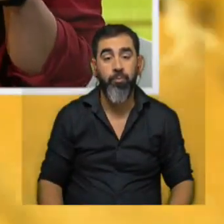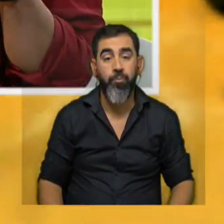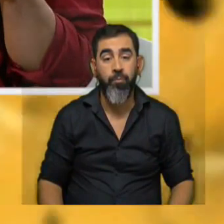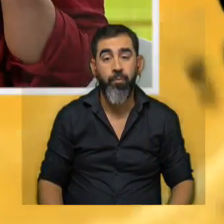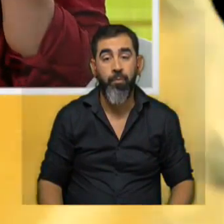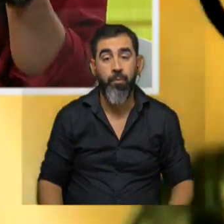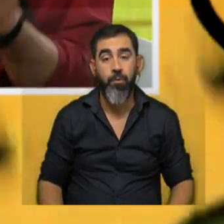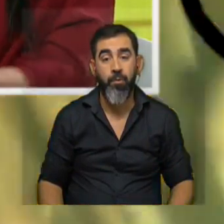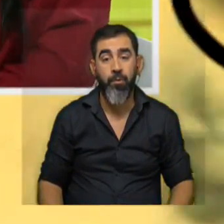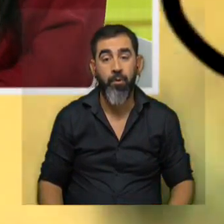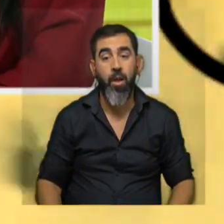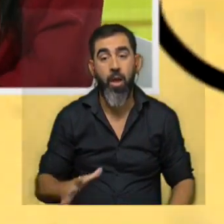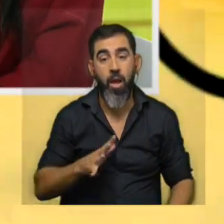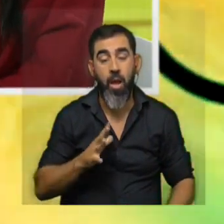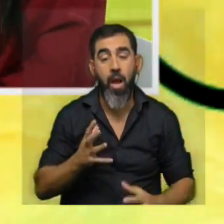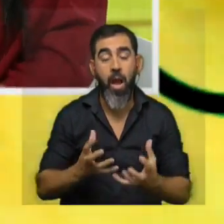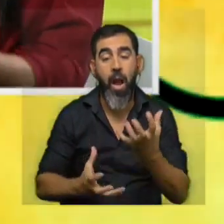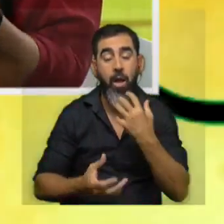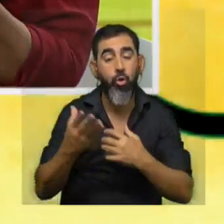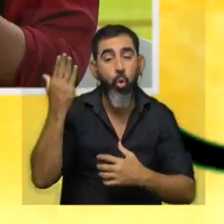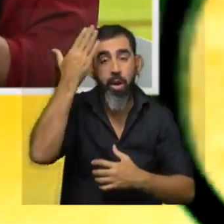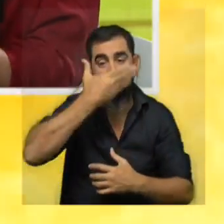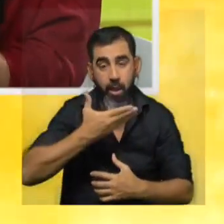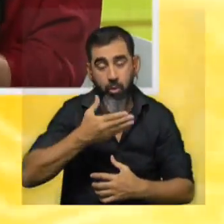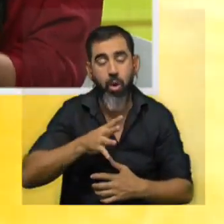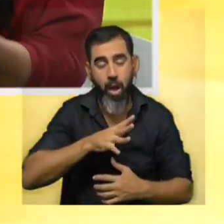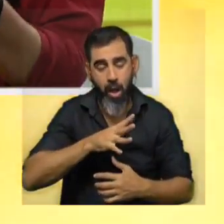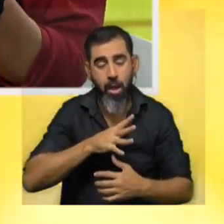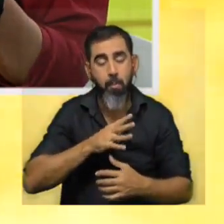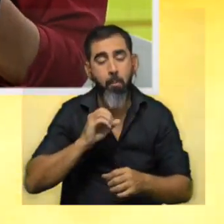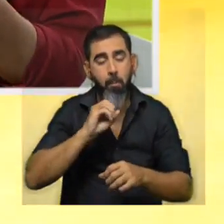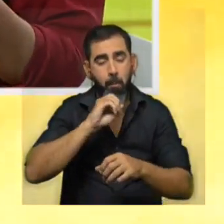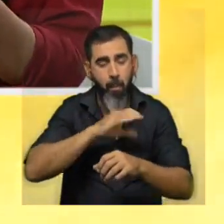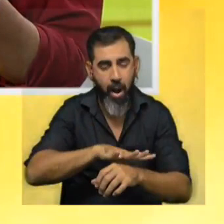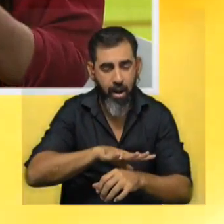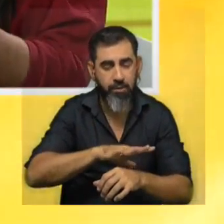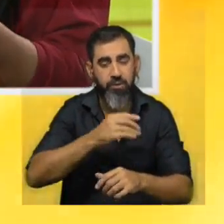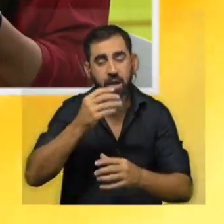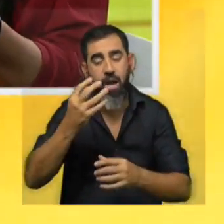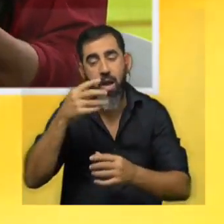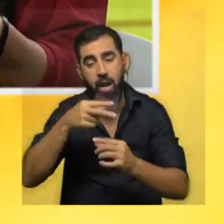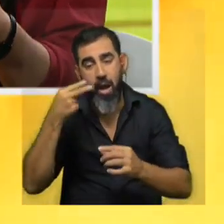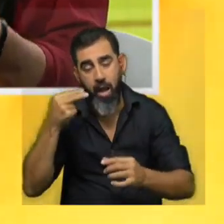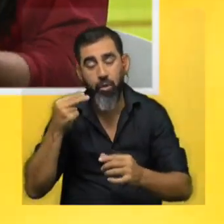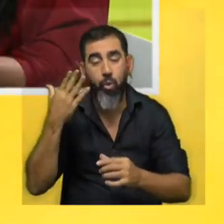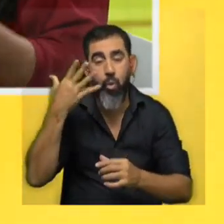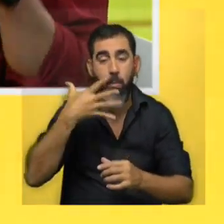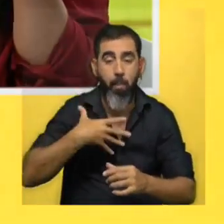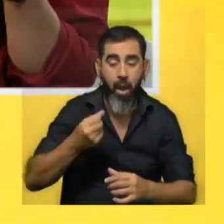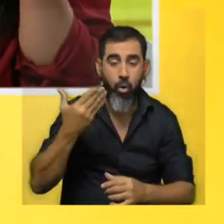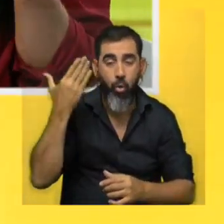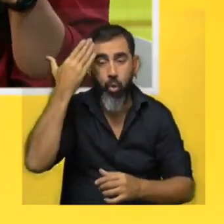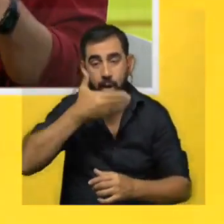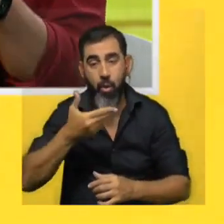sí vemos es un altísimo número de gatos negros ya sabemos que hay animales manchados en otras poblaciones blancos con negro pero